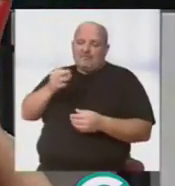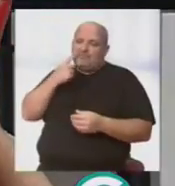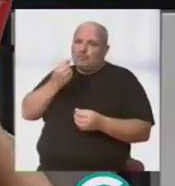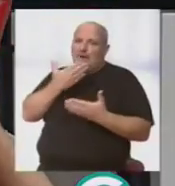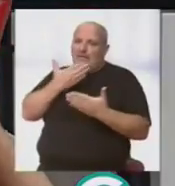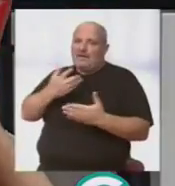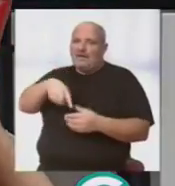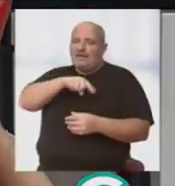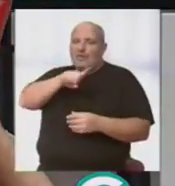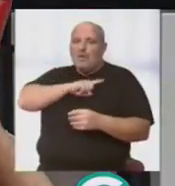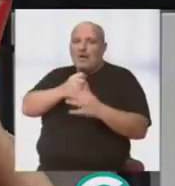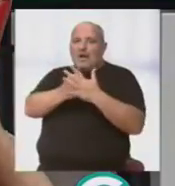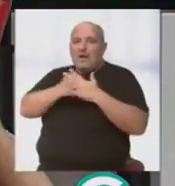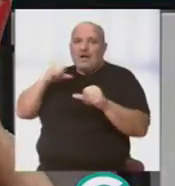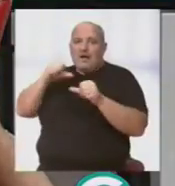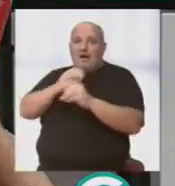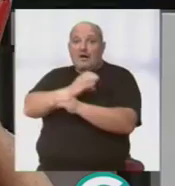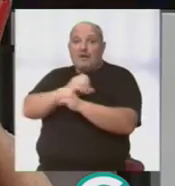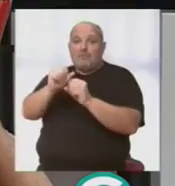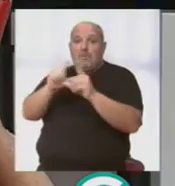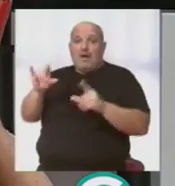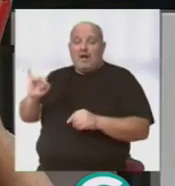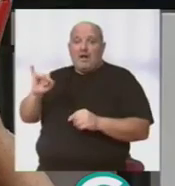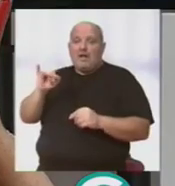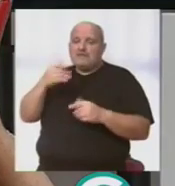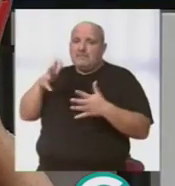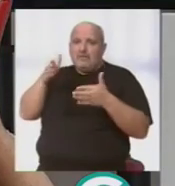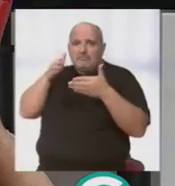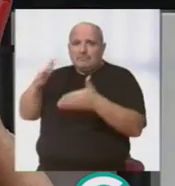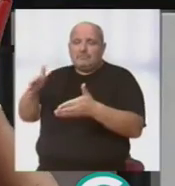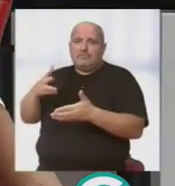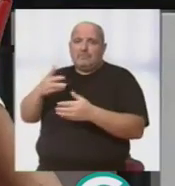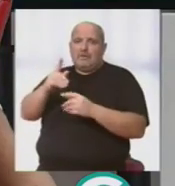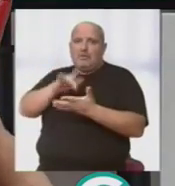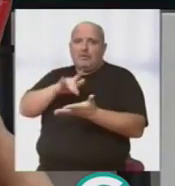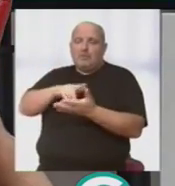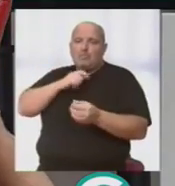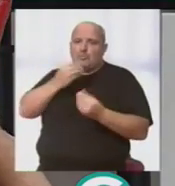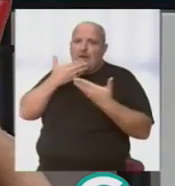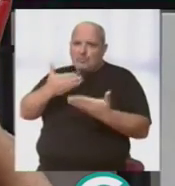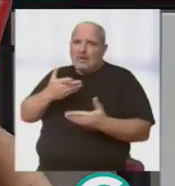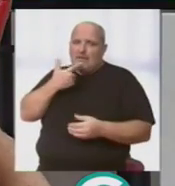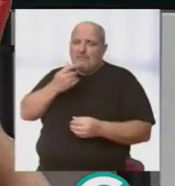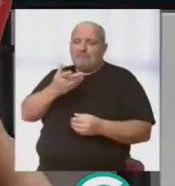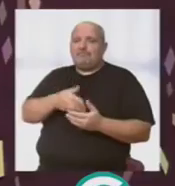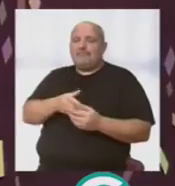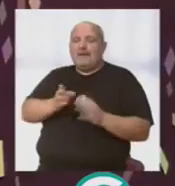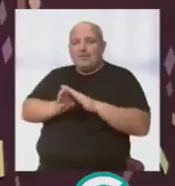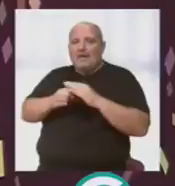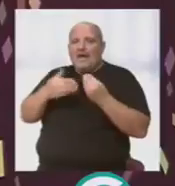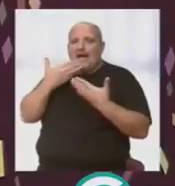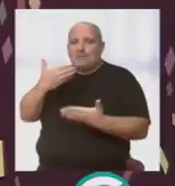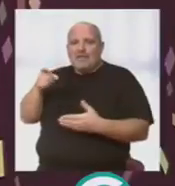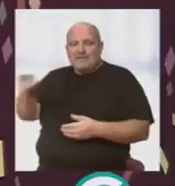prácticamente desde que Onda Cádiz existe siempre ha estado a nuestra disposición, cosa que agradecemos. Muchas gracias, Miriam. Que continúe así.